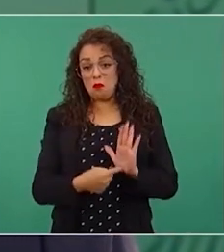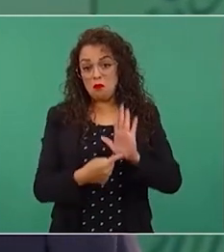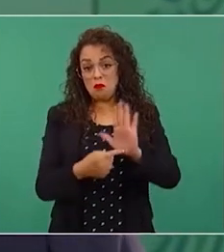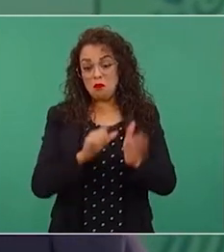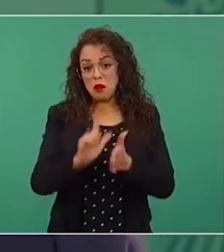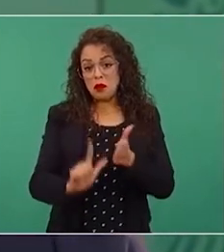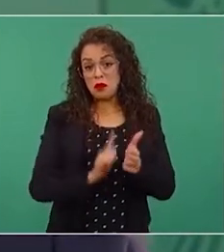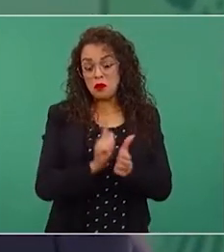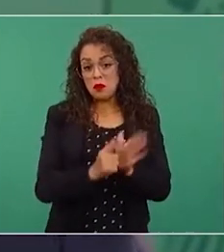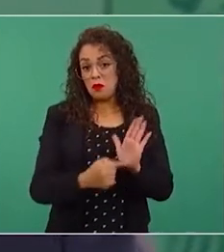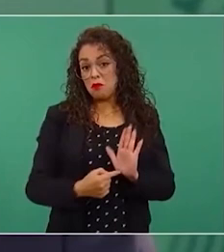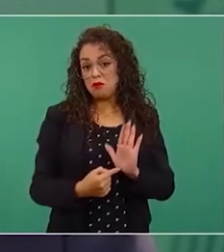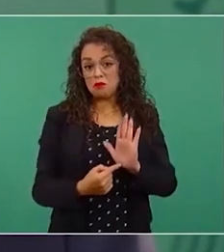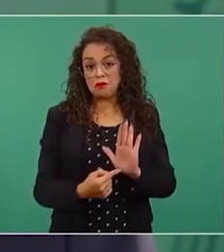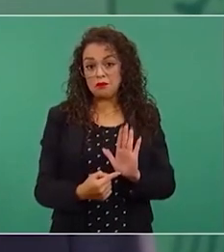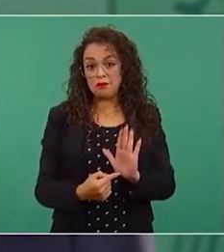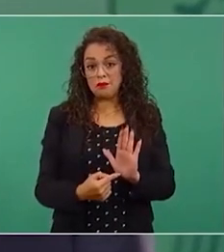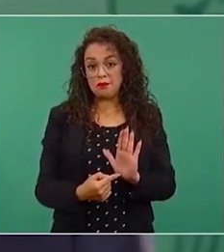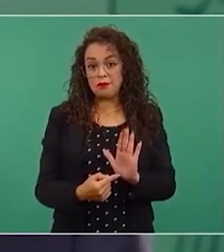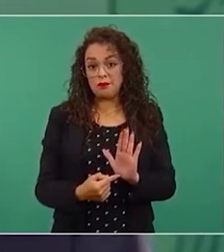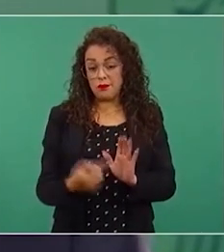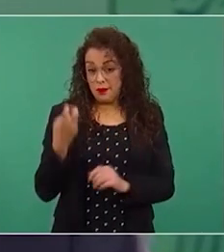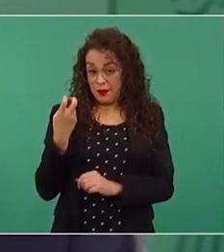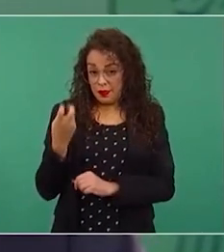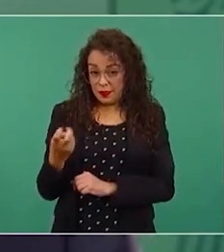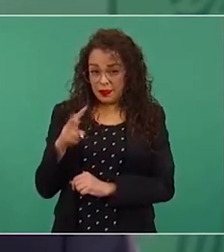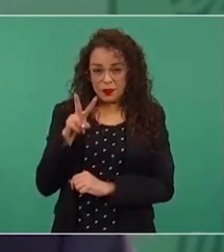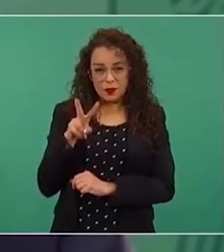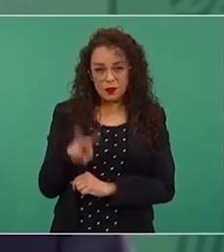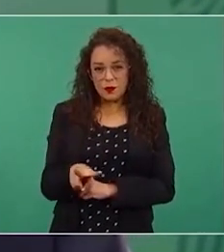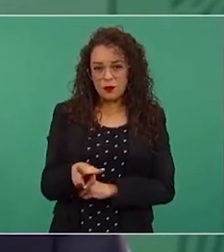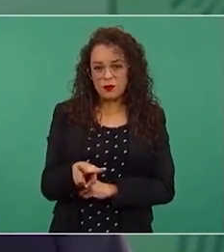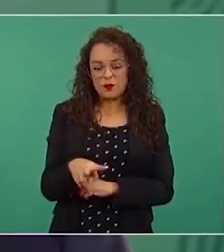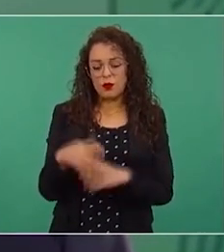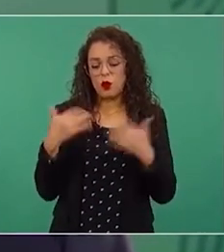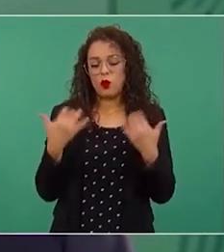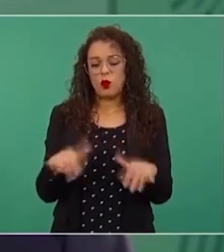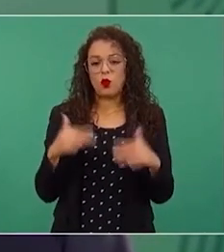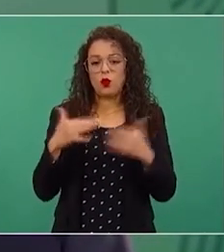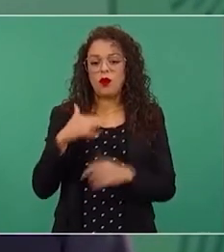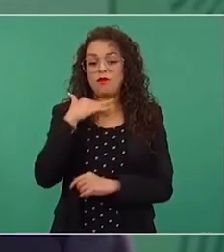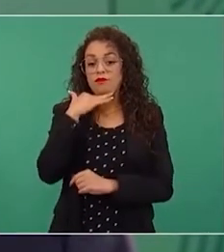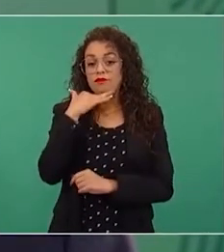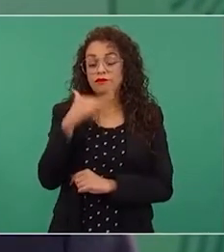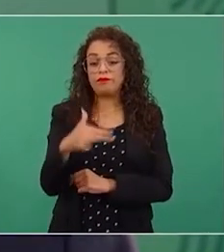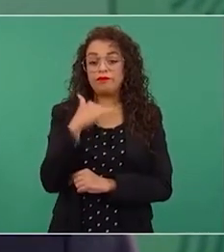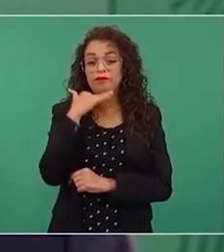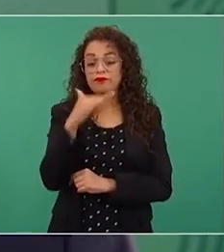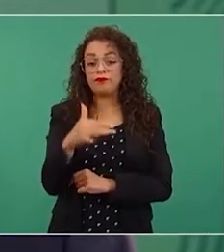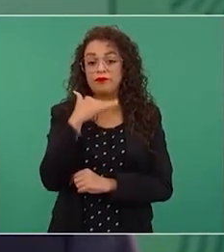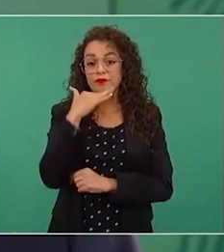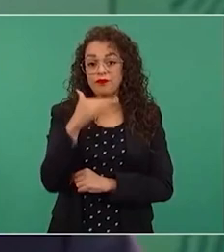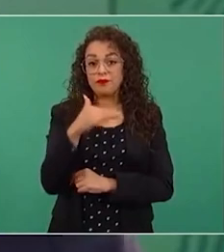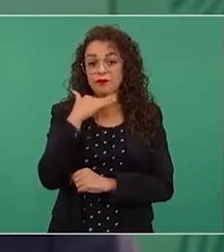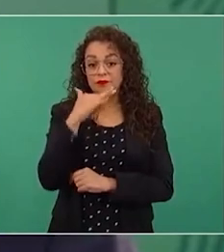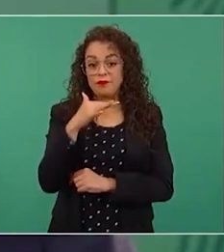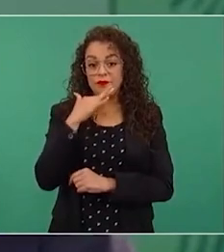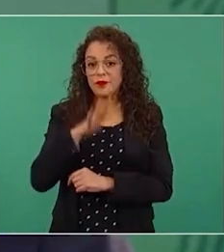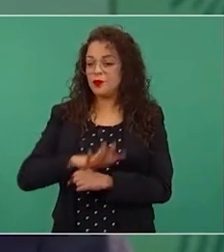Es un acto de corrupción generalizado.